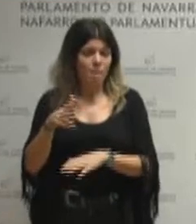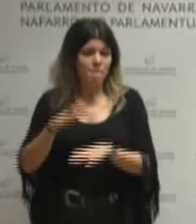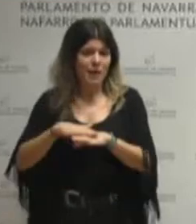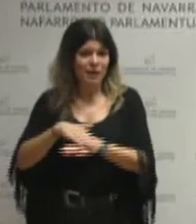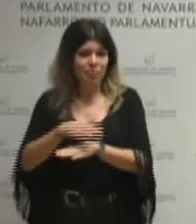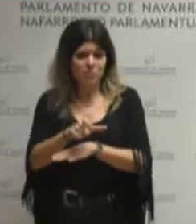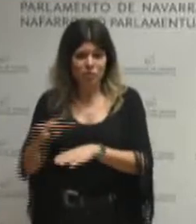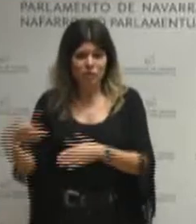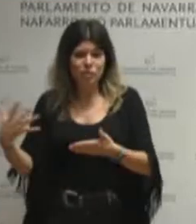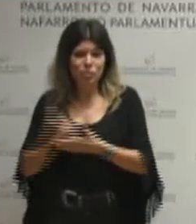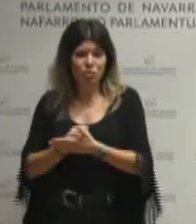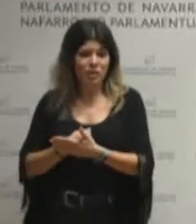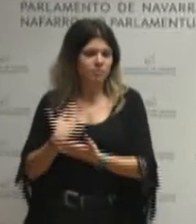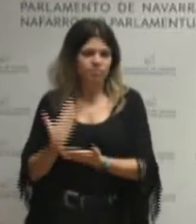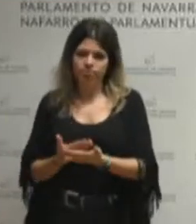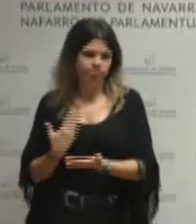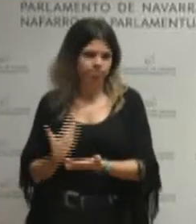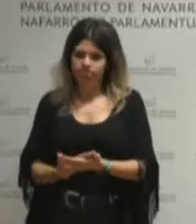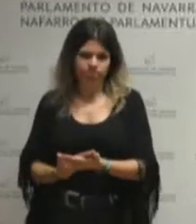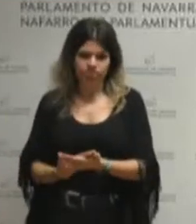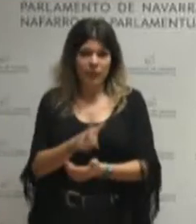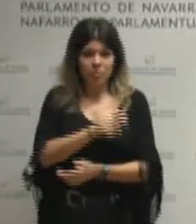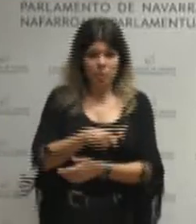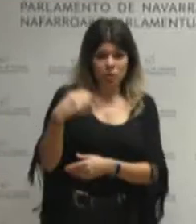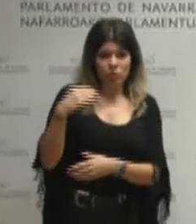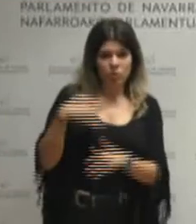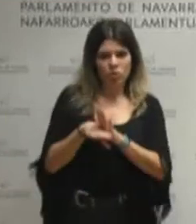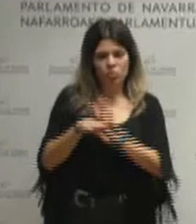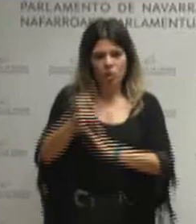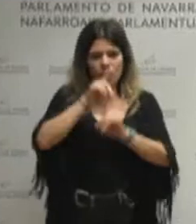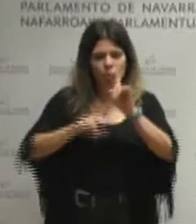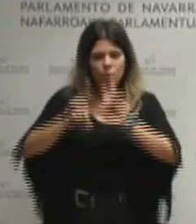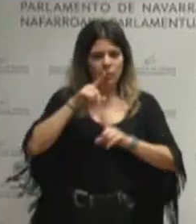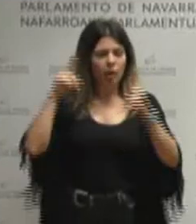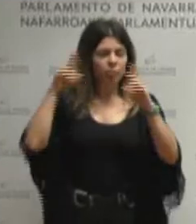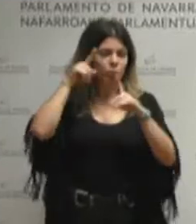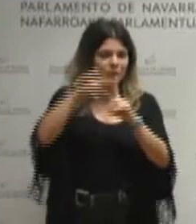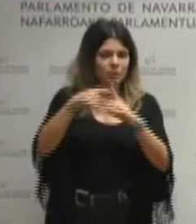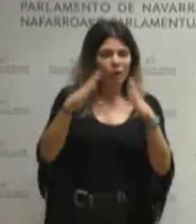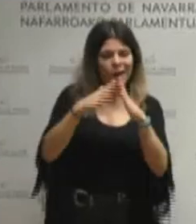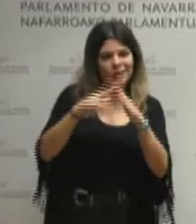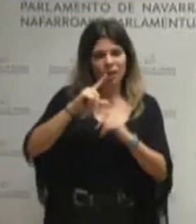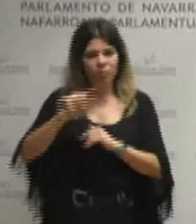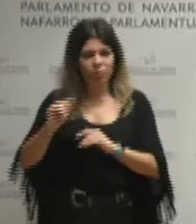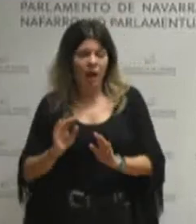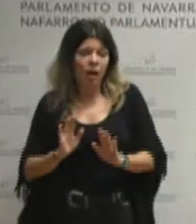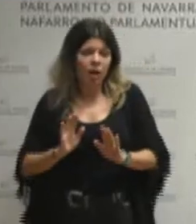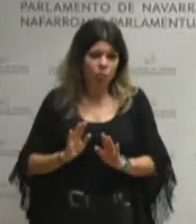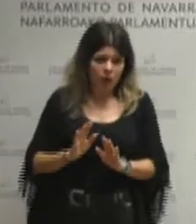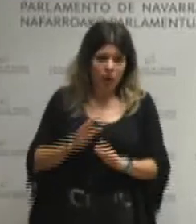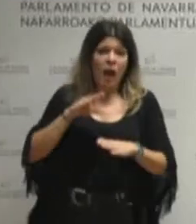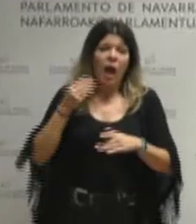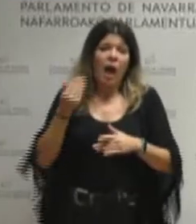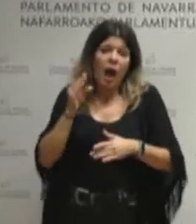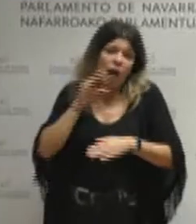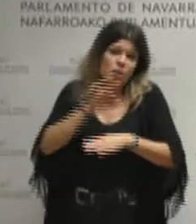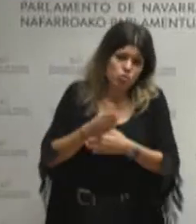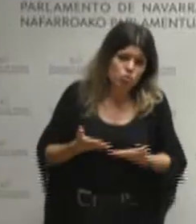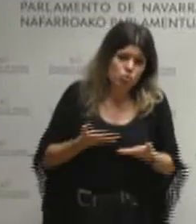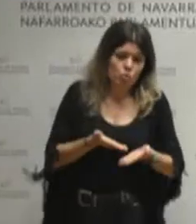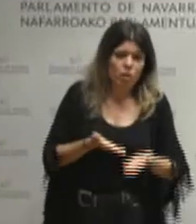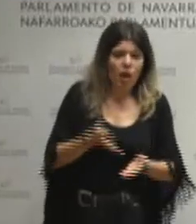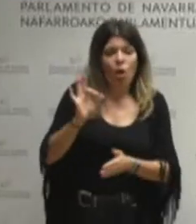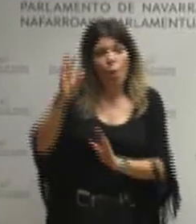las personas y que nuestros jóvenes siguen con graves problemas para emanciparse a pesar de las ayudas que existen y a pesar de